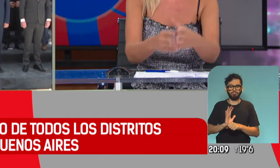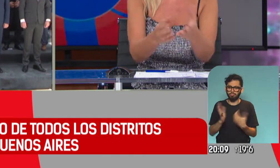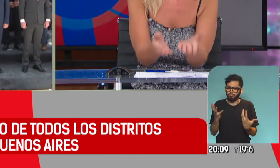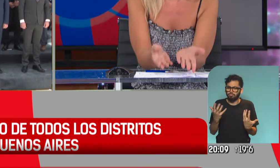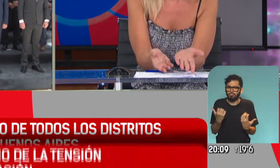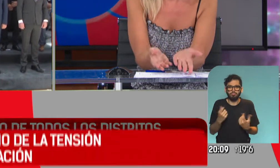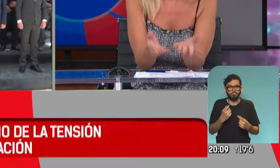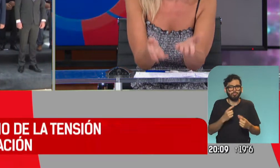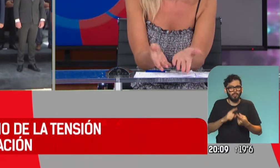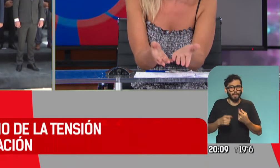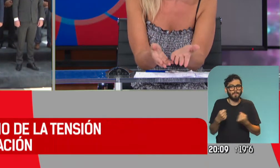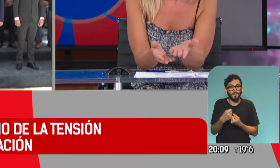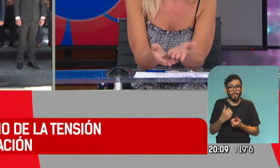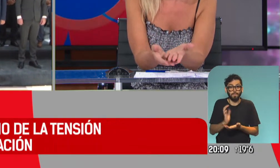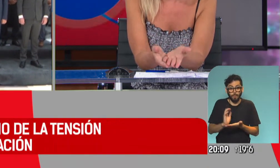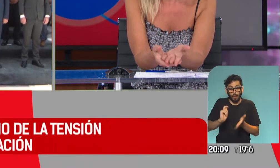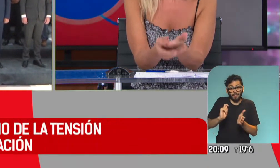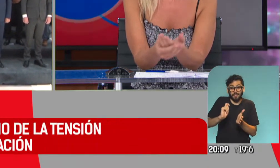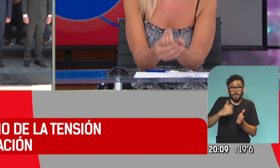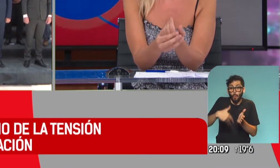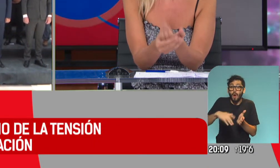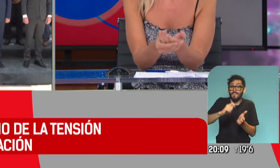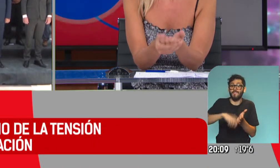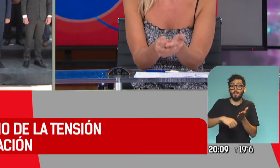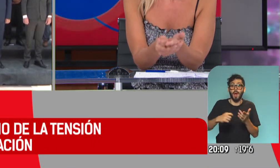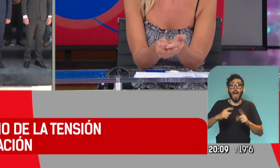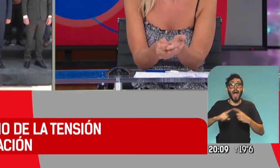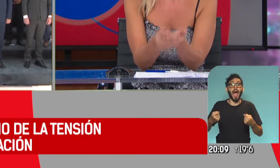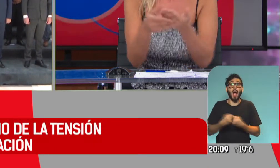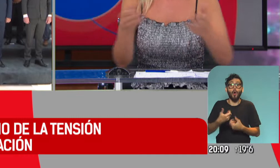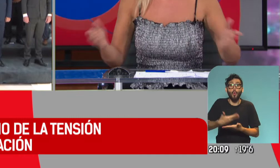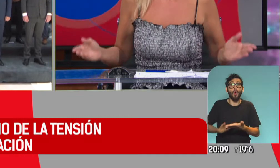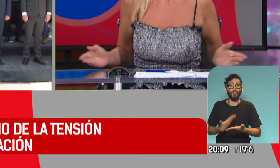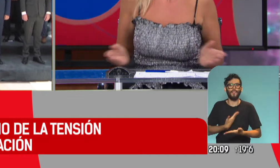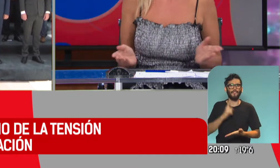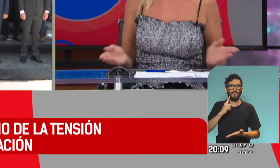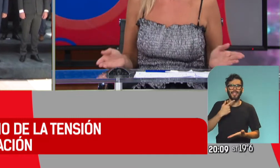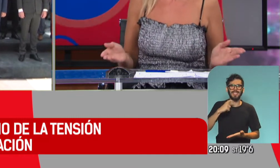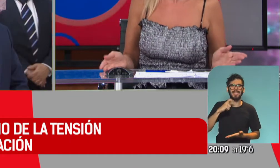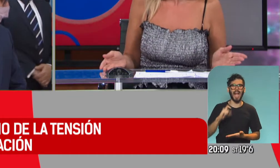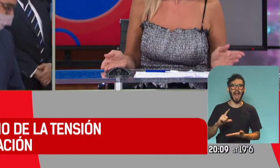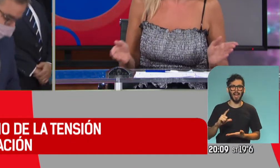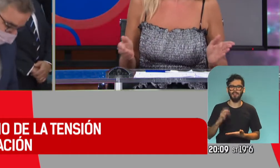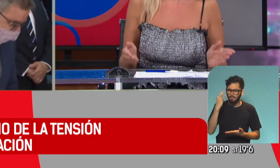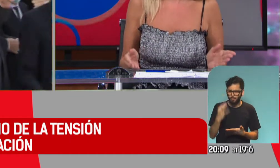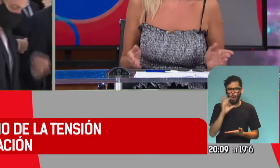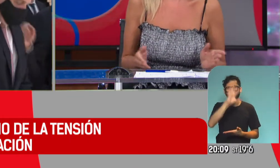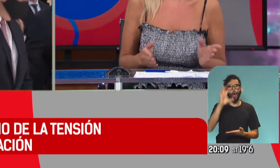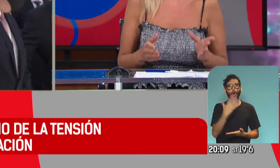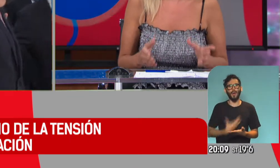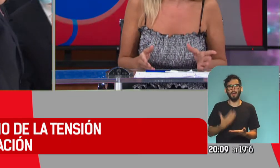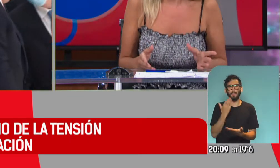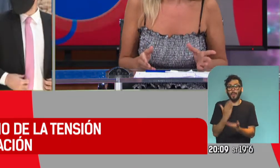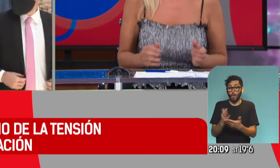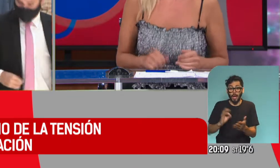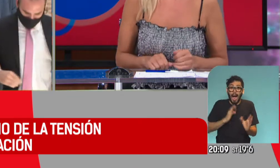firmar este Pacto Fiscal. Y con la firma de este Pacto Fiscal, en realidad, era un pedido de los gobernadores. Los gobernadores que en